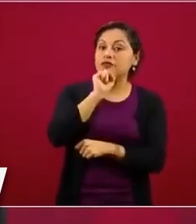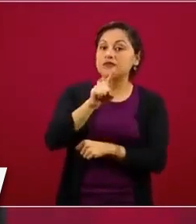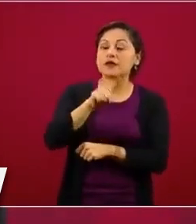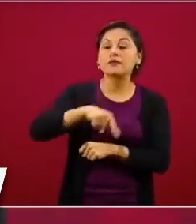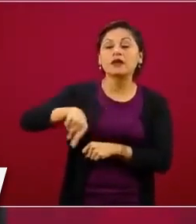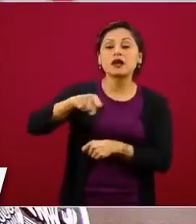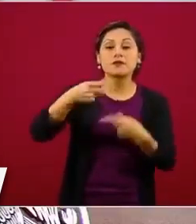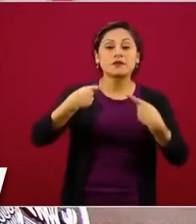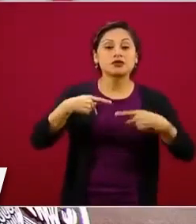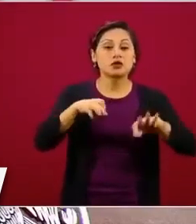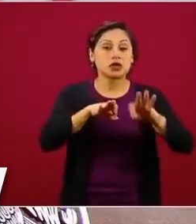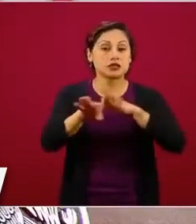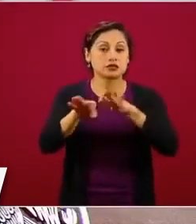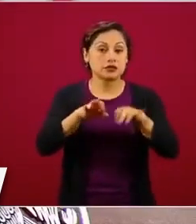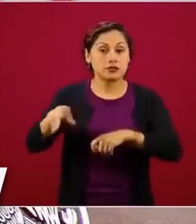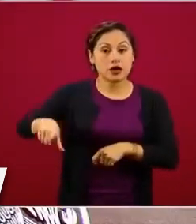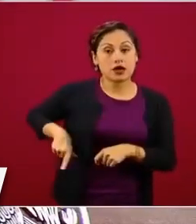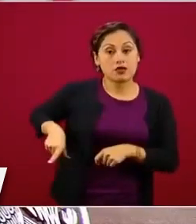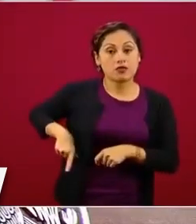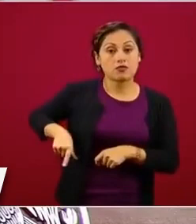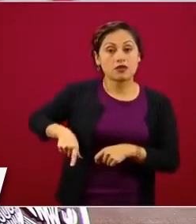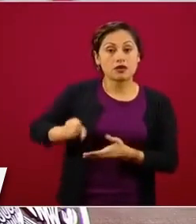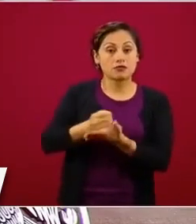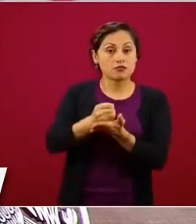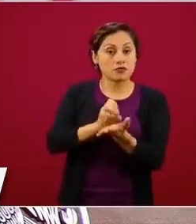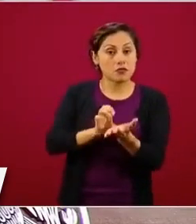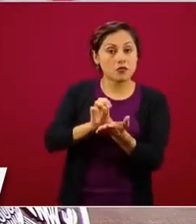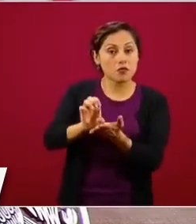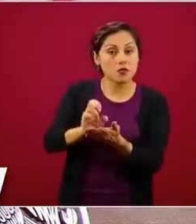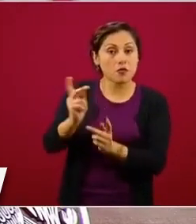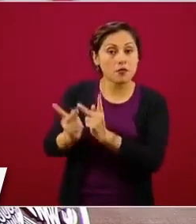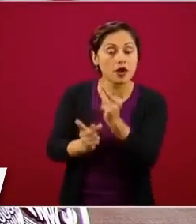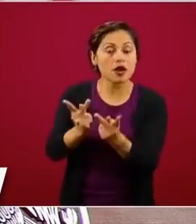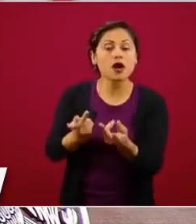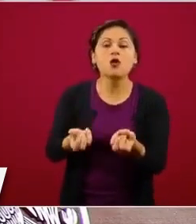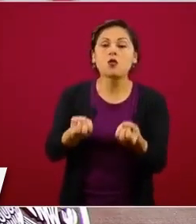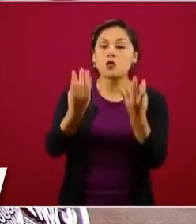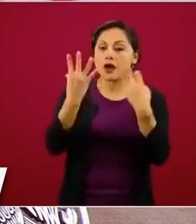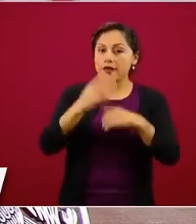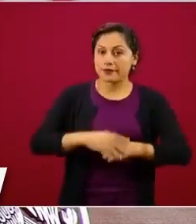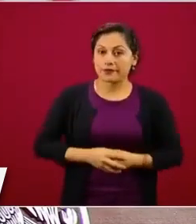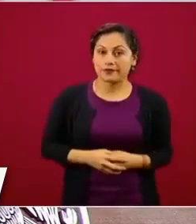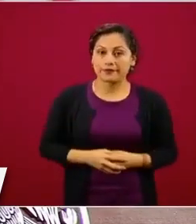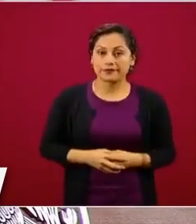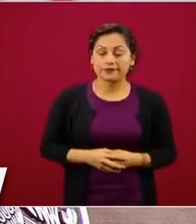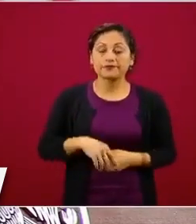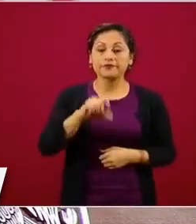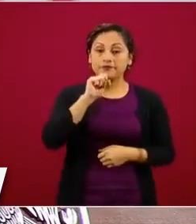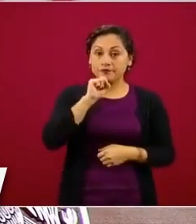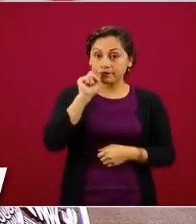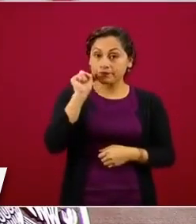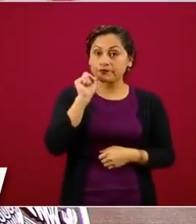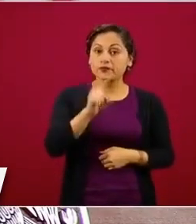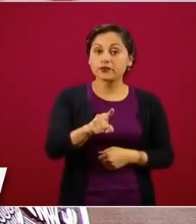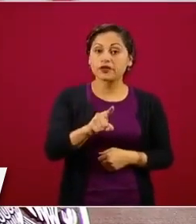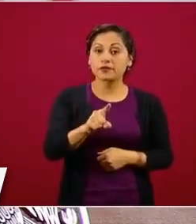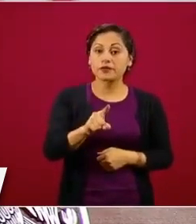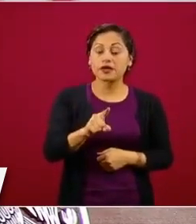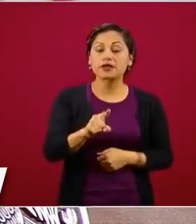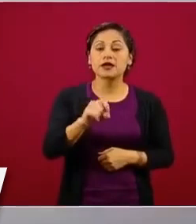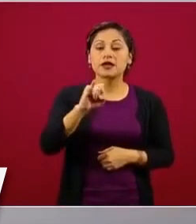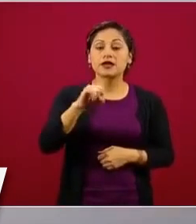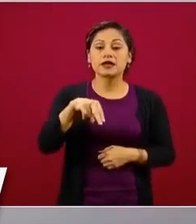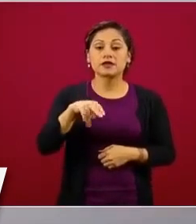cuántos cuántos créditos a infonavit